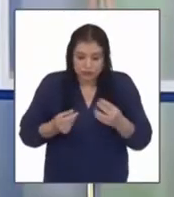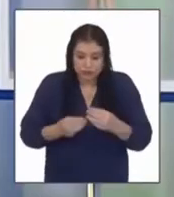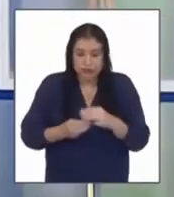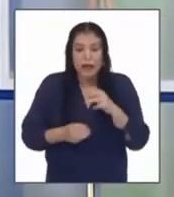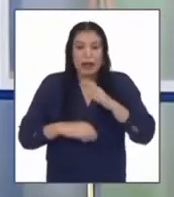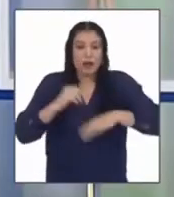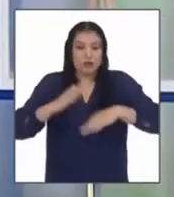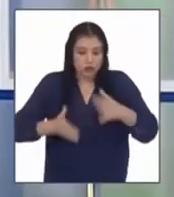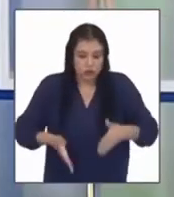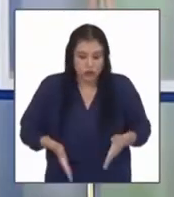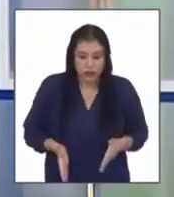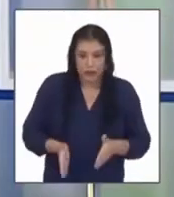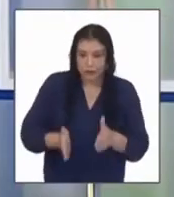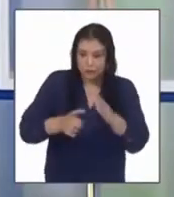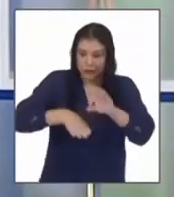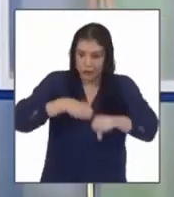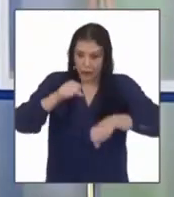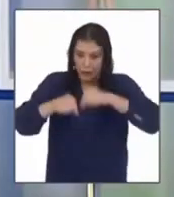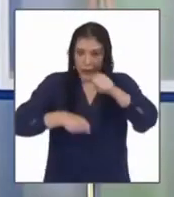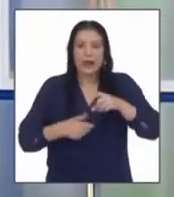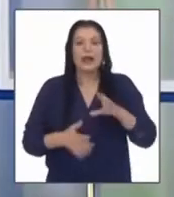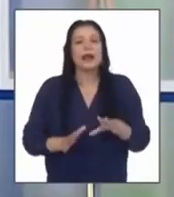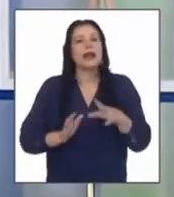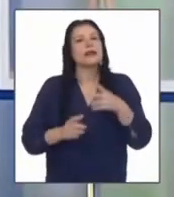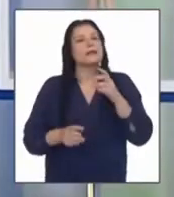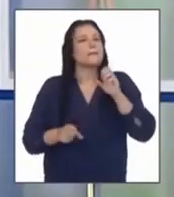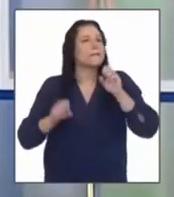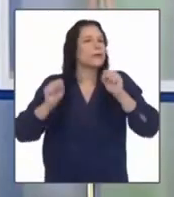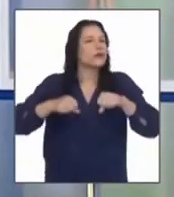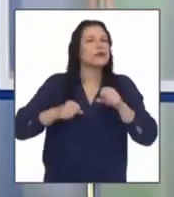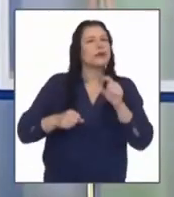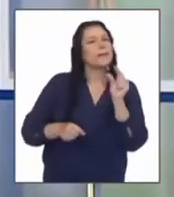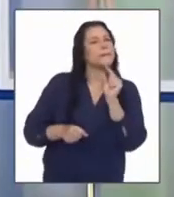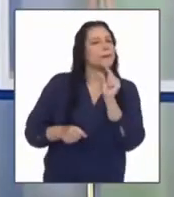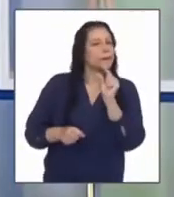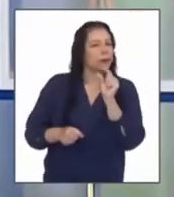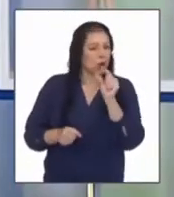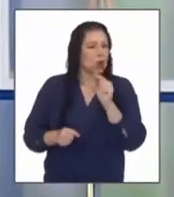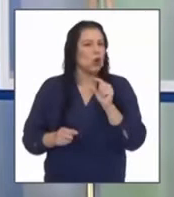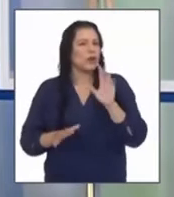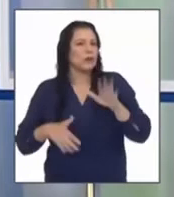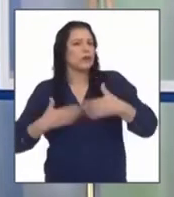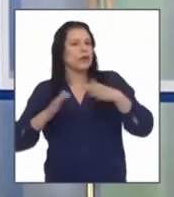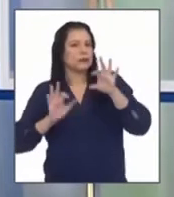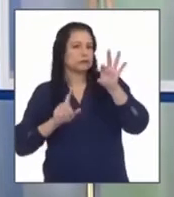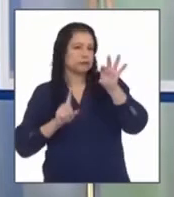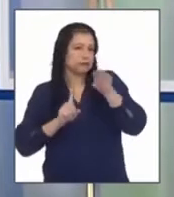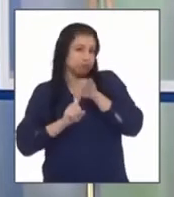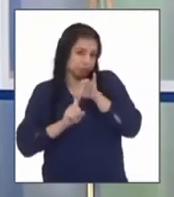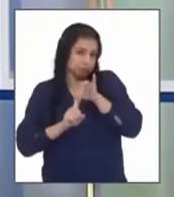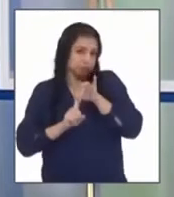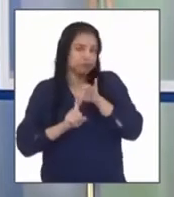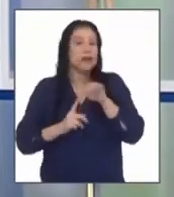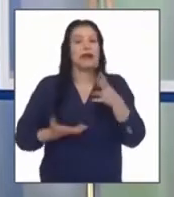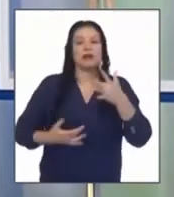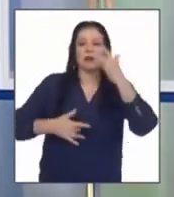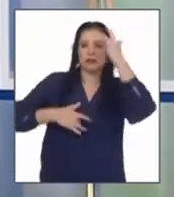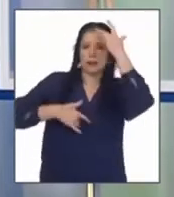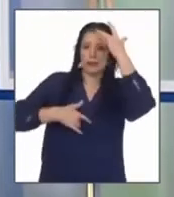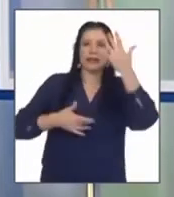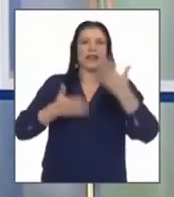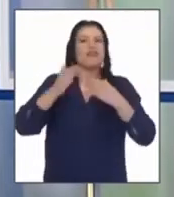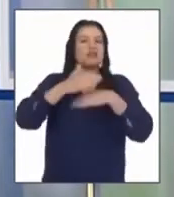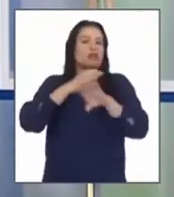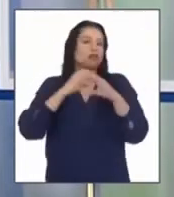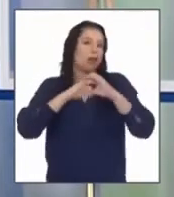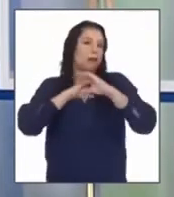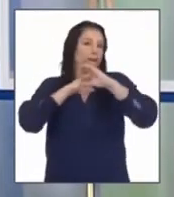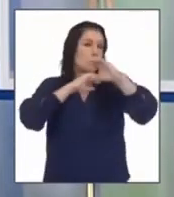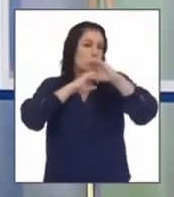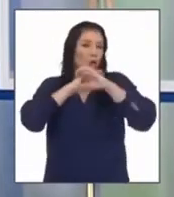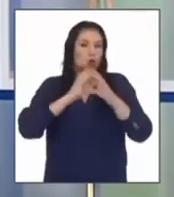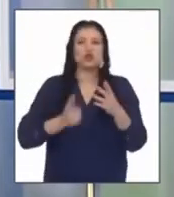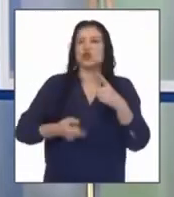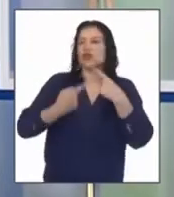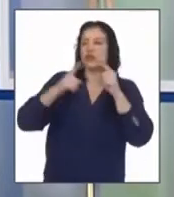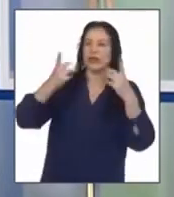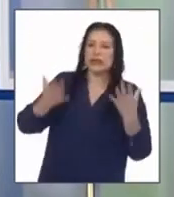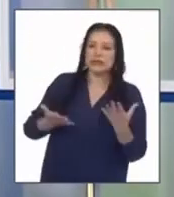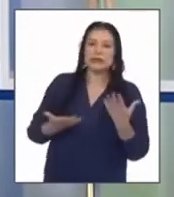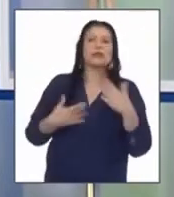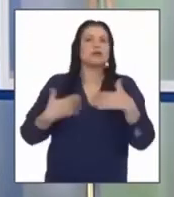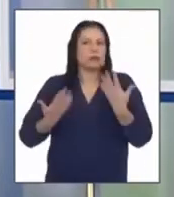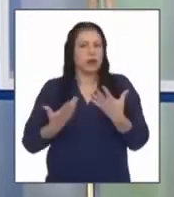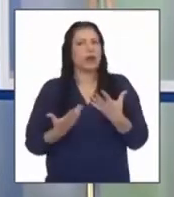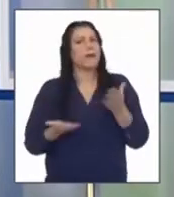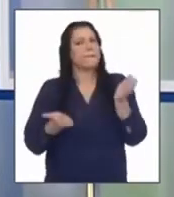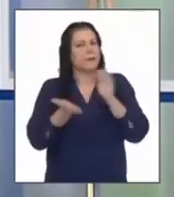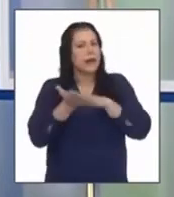las probabilidades de contagio son mínimas en comparación a las de en una cabina de bus o vehículo donde existen diversos puntos de contacto y